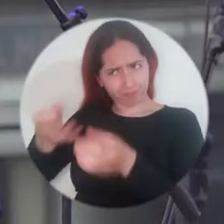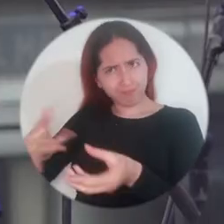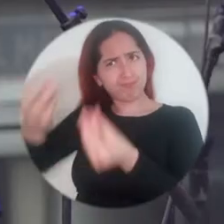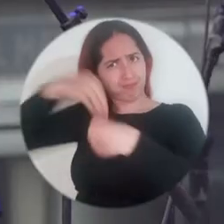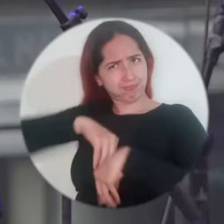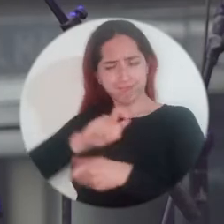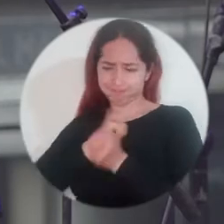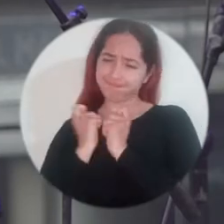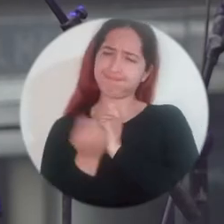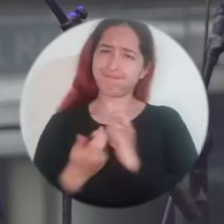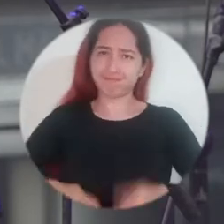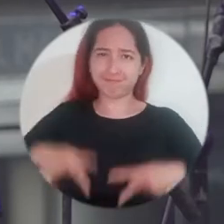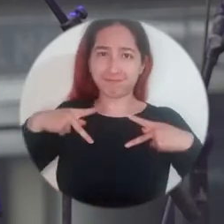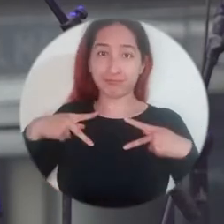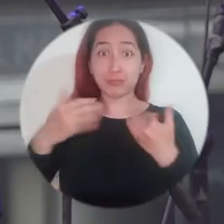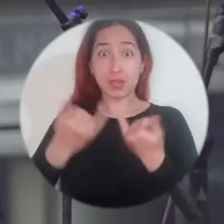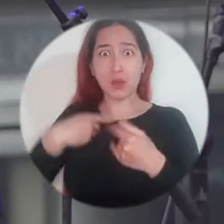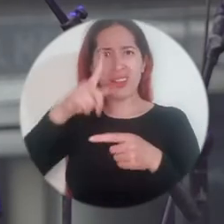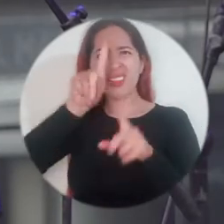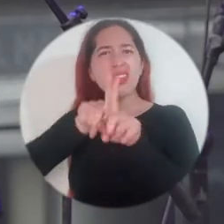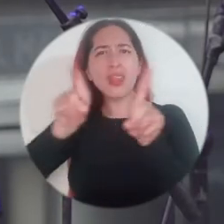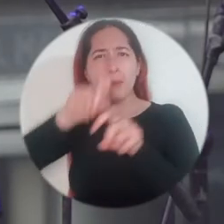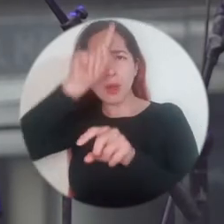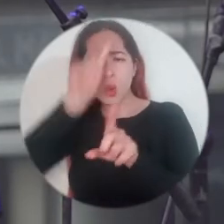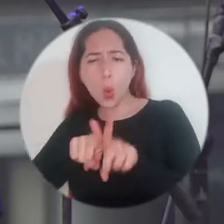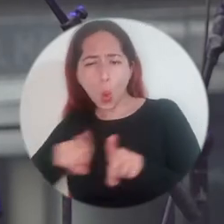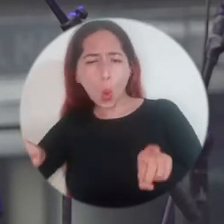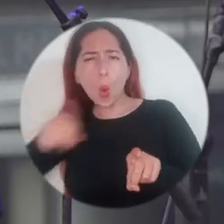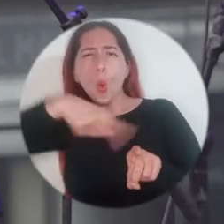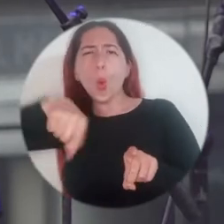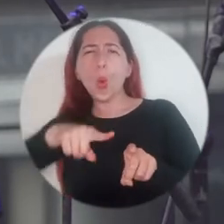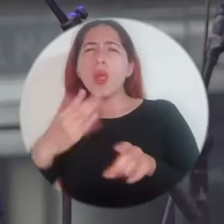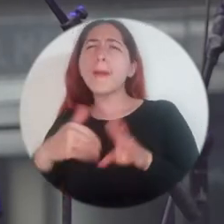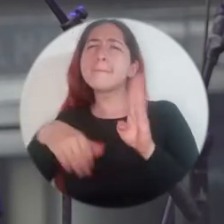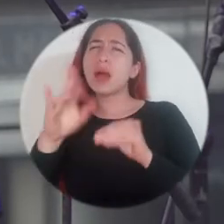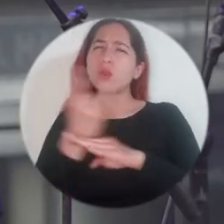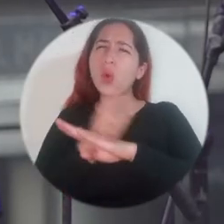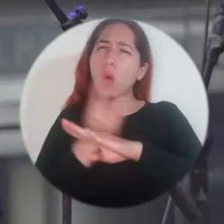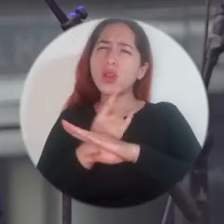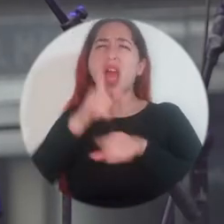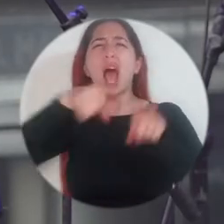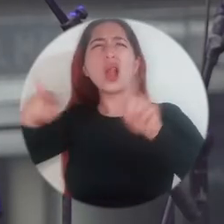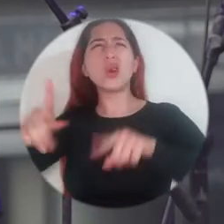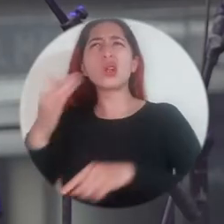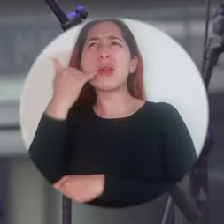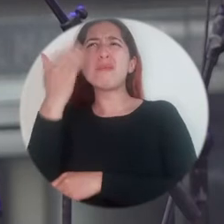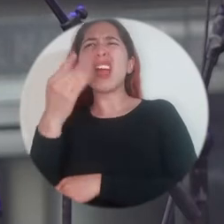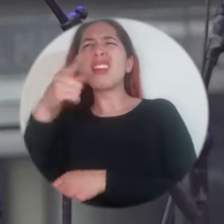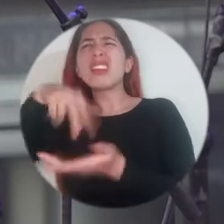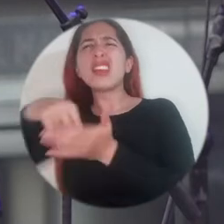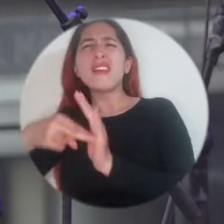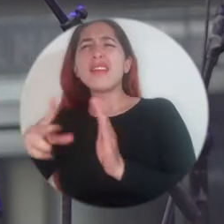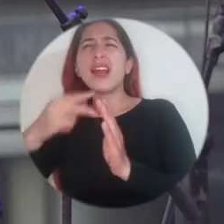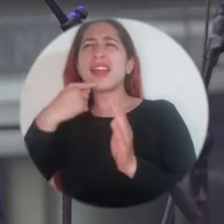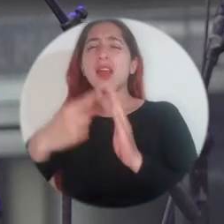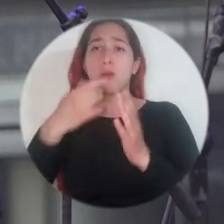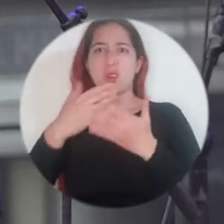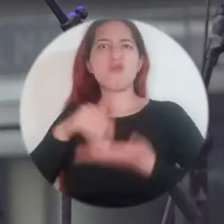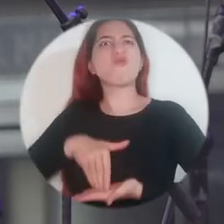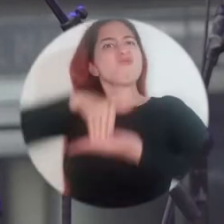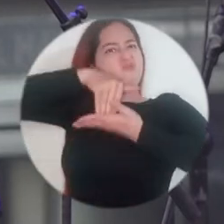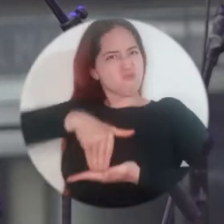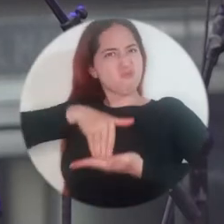sabido sobreponer a la adversidad. Hoy es una palabra que se usa mucho, que los mayores decían es perraquera,